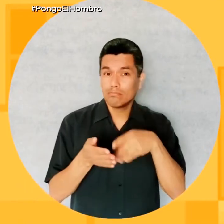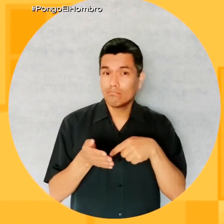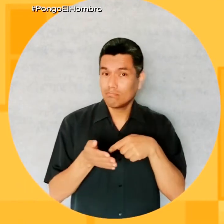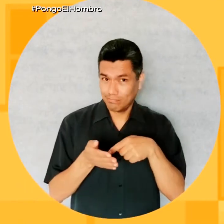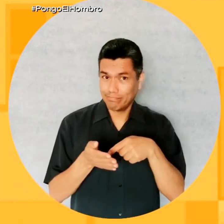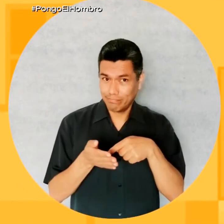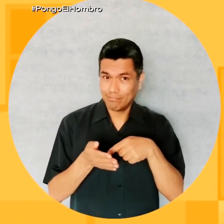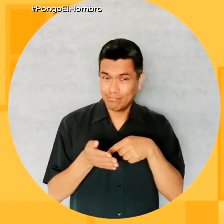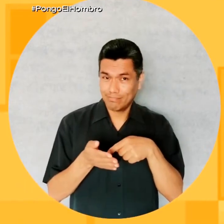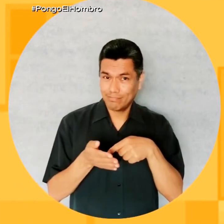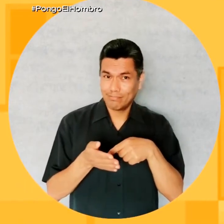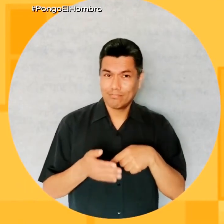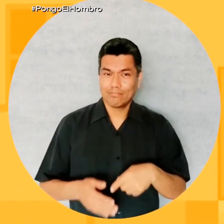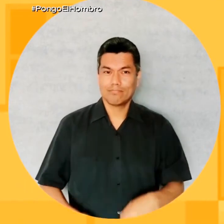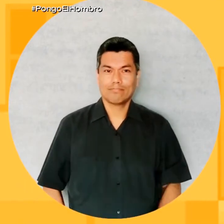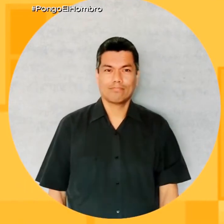¿Tienes sencillo?